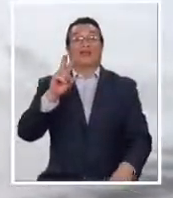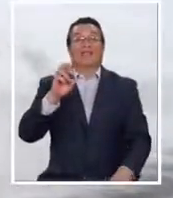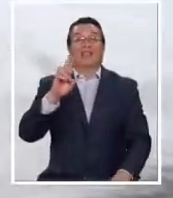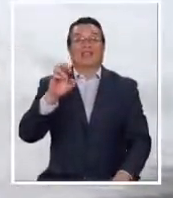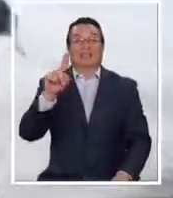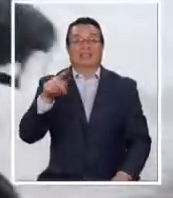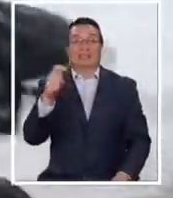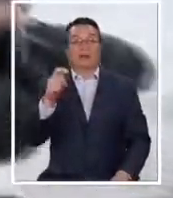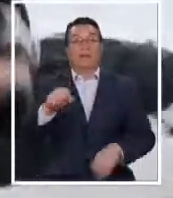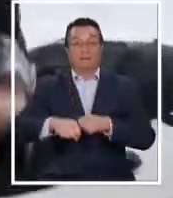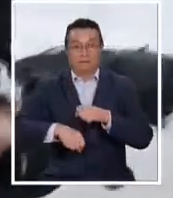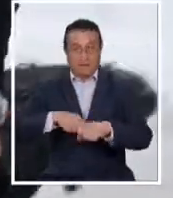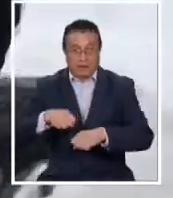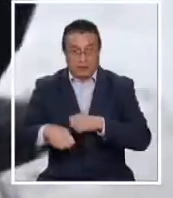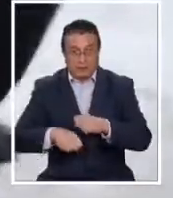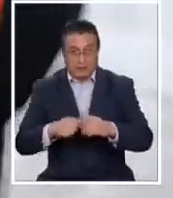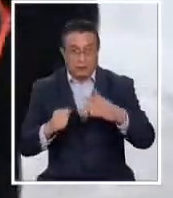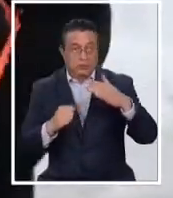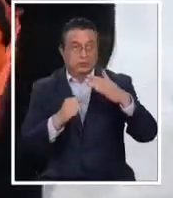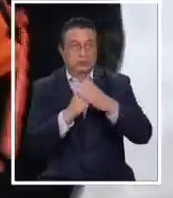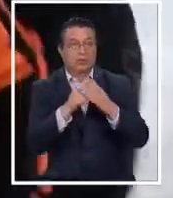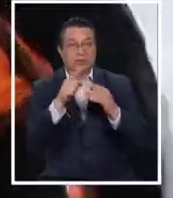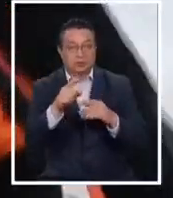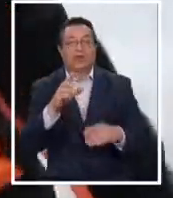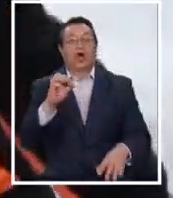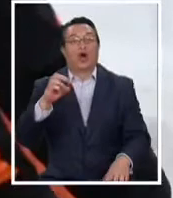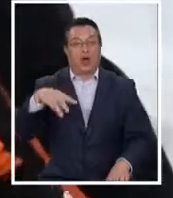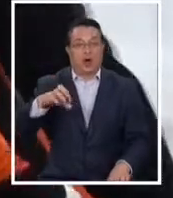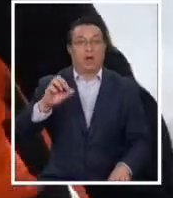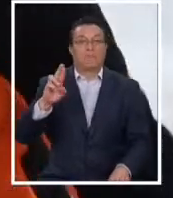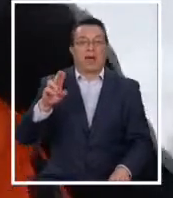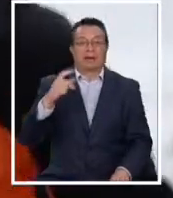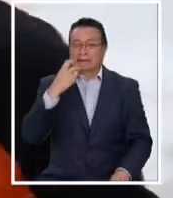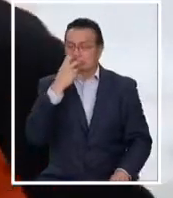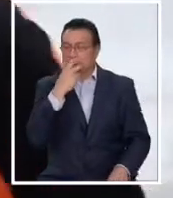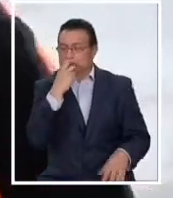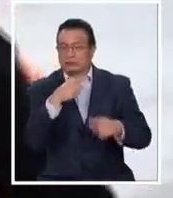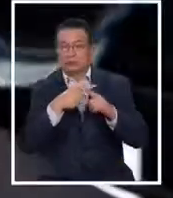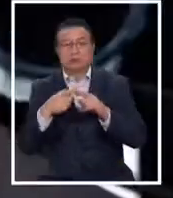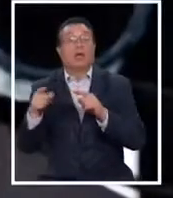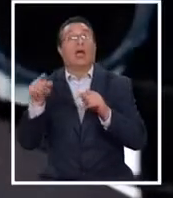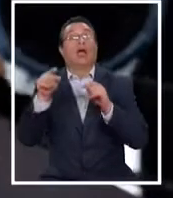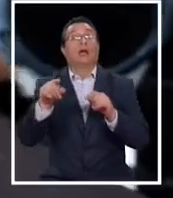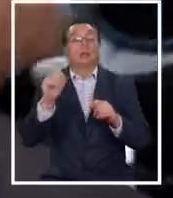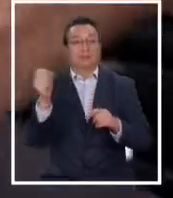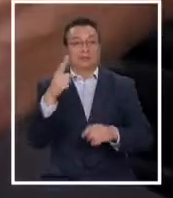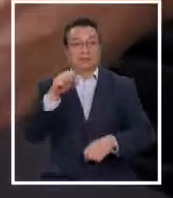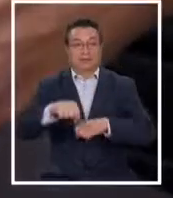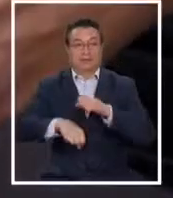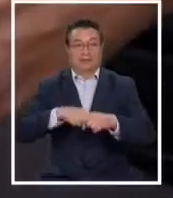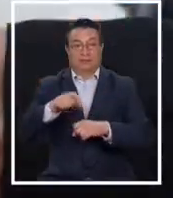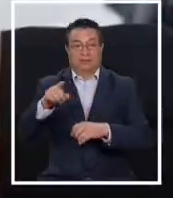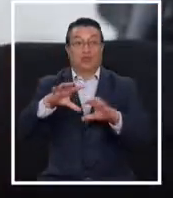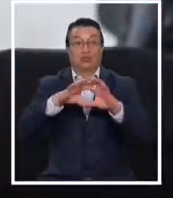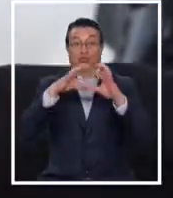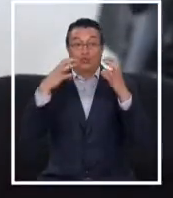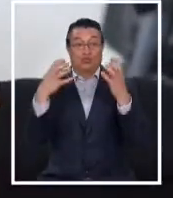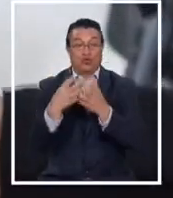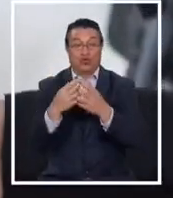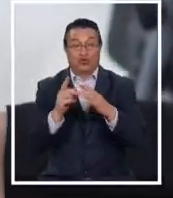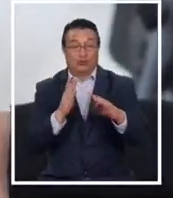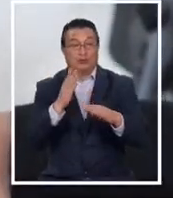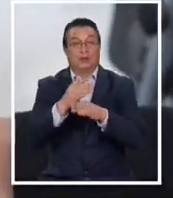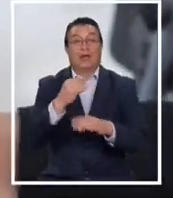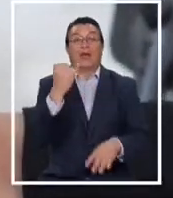en bicicleta. Si se trata de Omar de Di Felici, quien se convirtió en el primer ciclista del mundo en